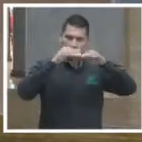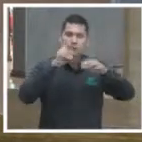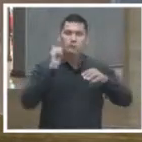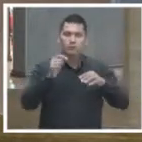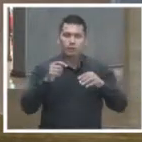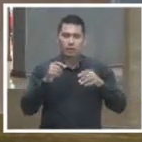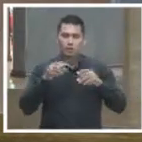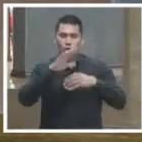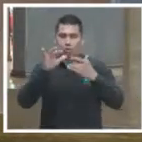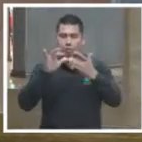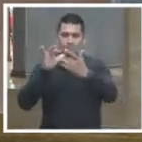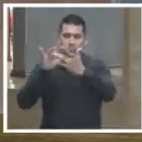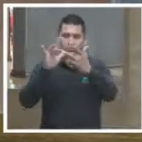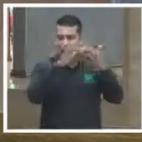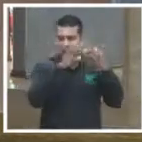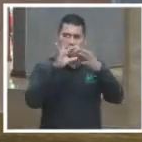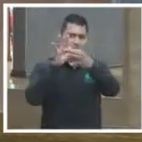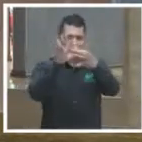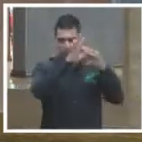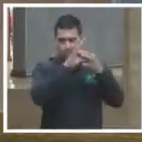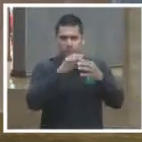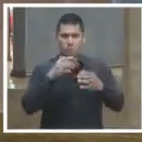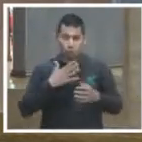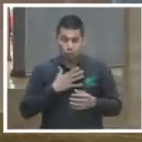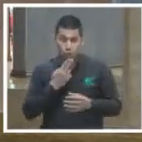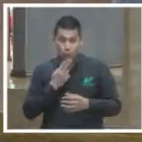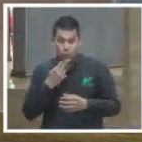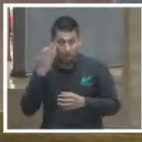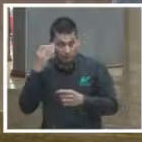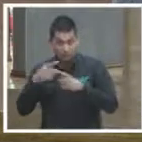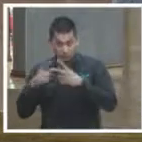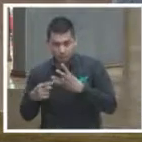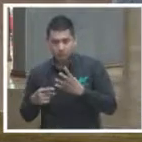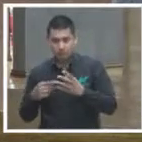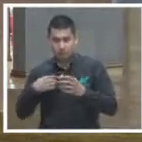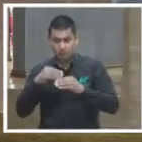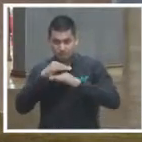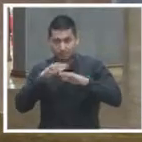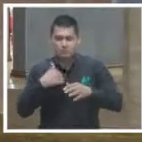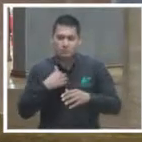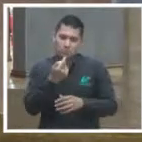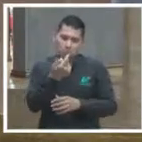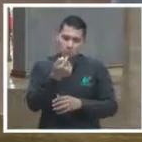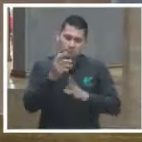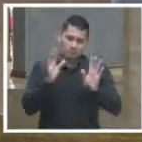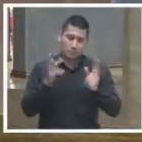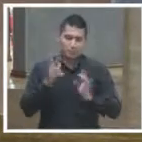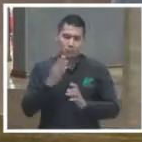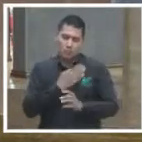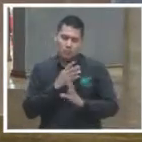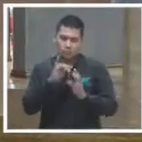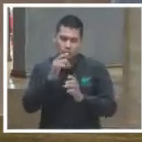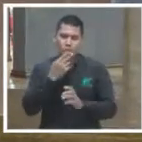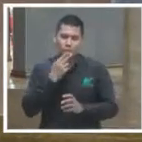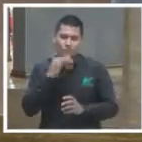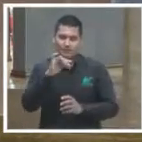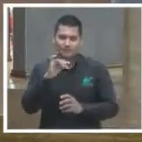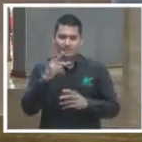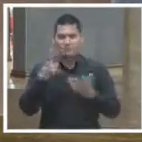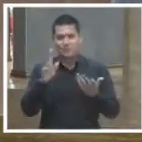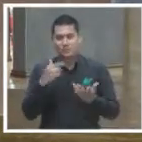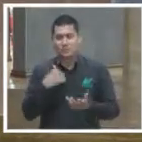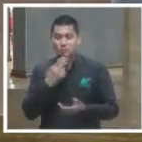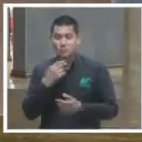interconectadas yo las uso poco pero bueno las uso y las uso por